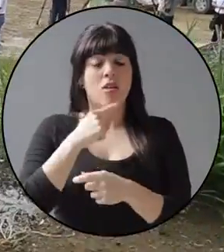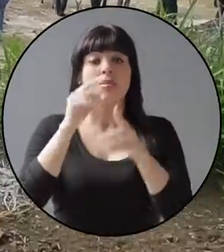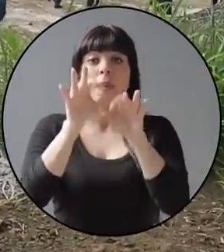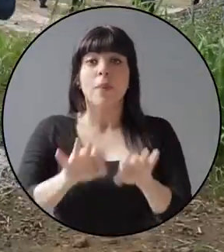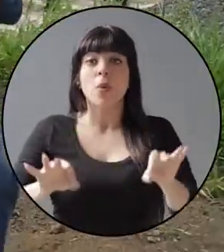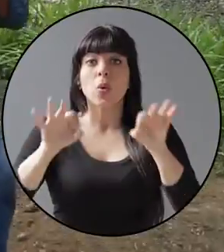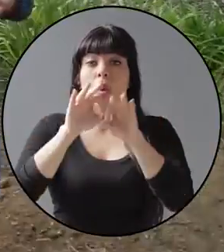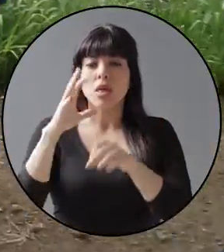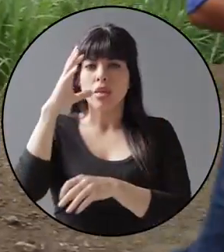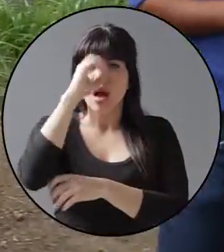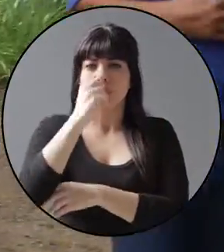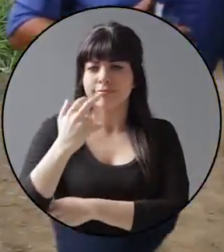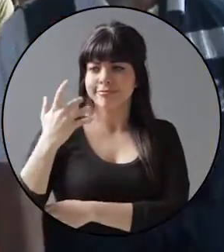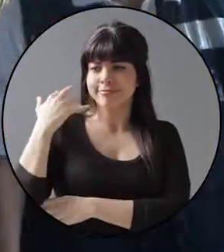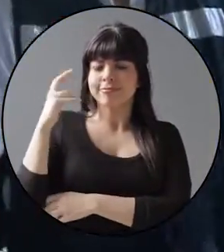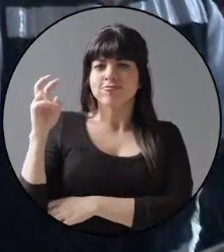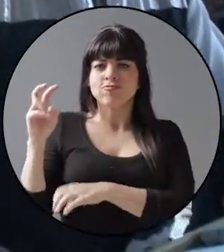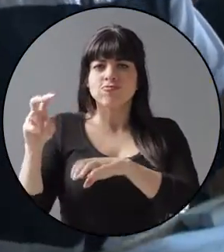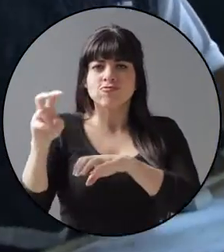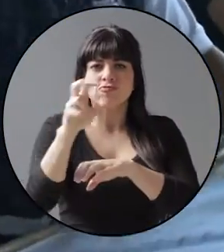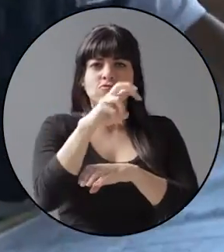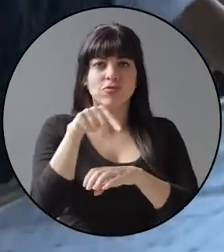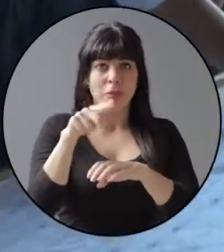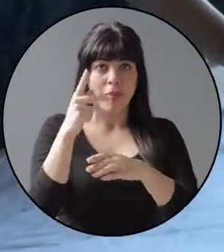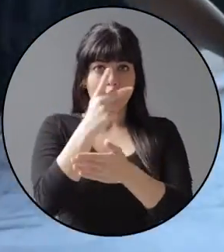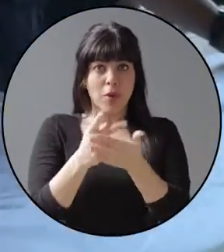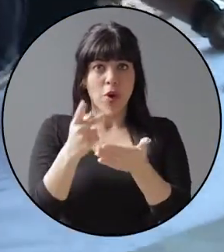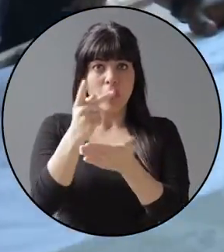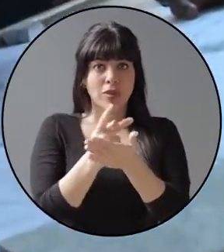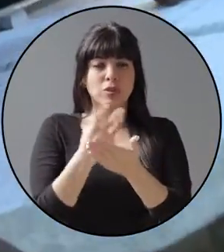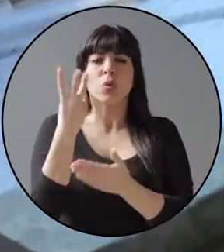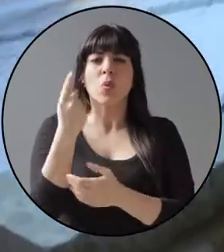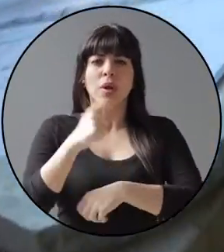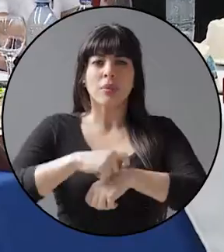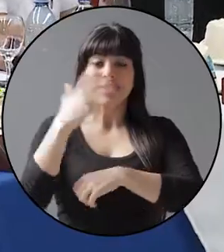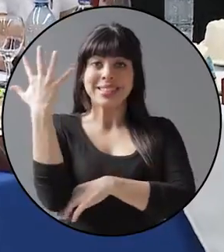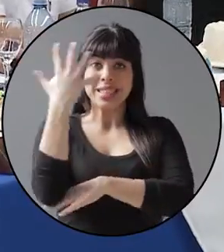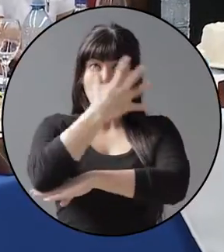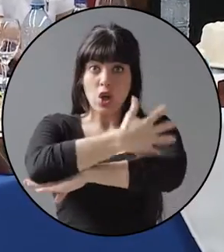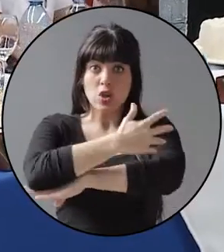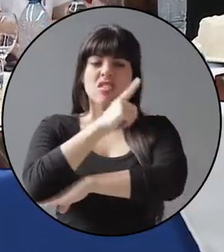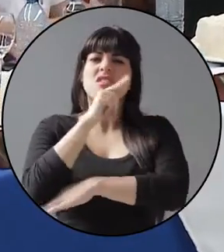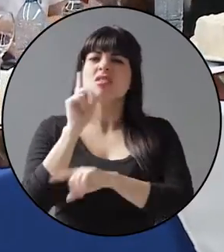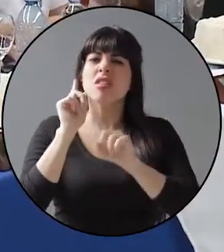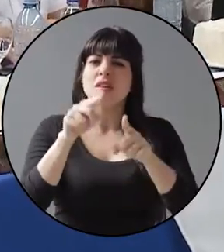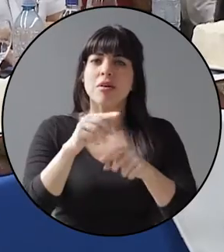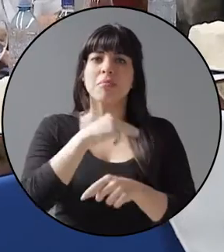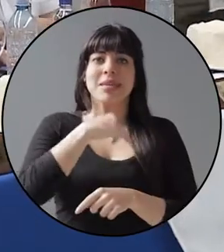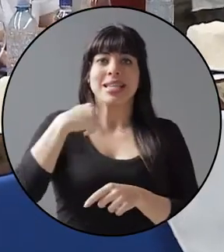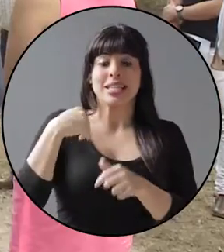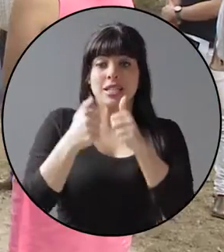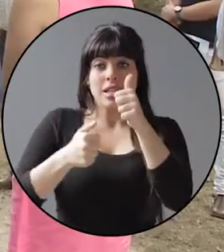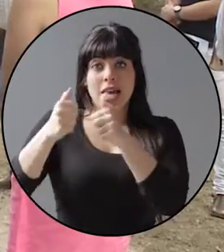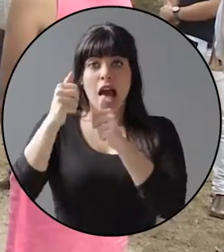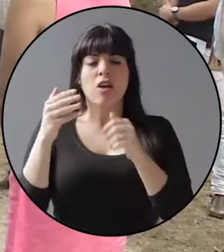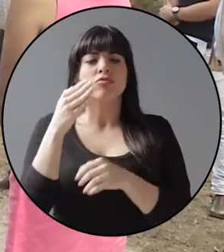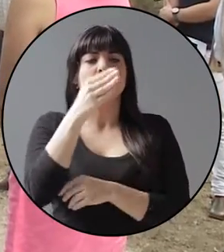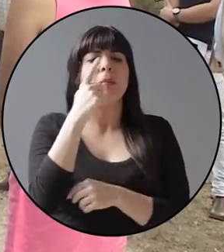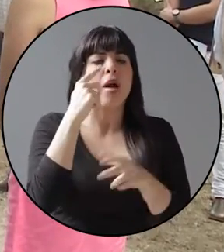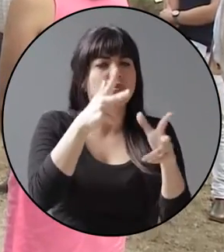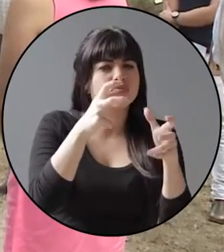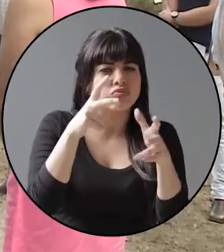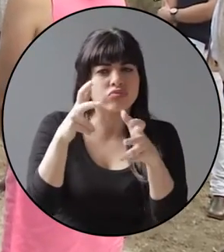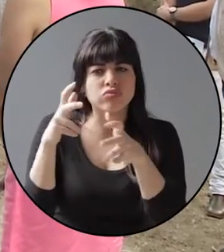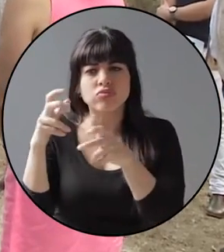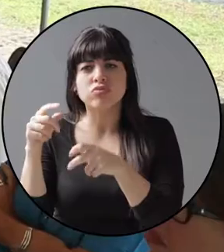importante recapitular el recorrido que hicimos por la provincia durante cinco días junto a ministras y jerarcas para escuchar a